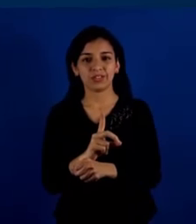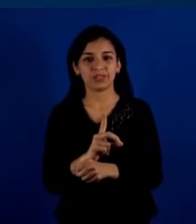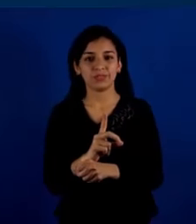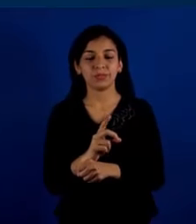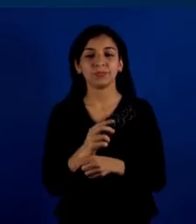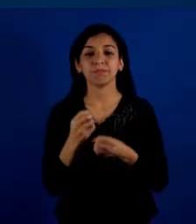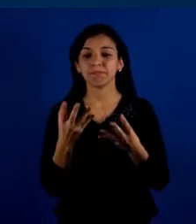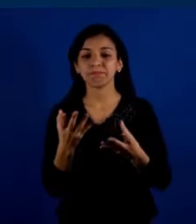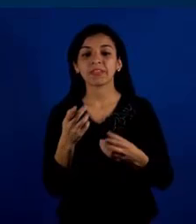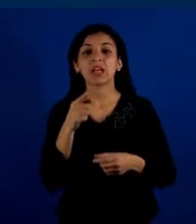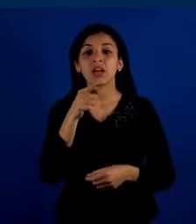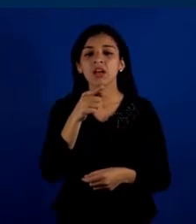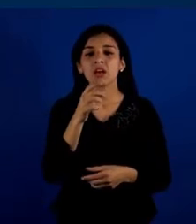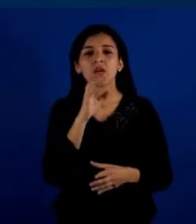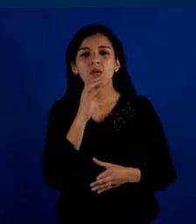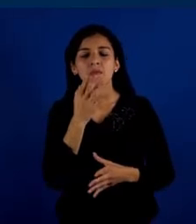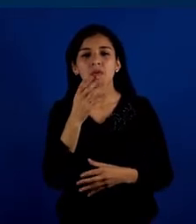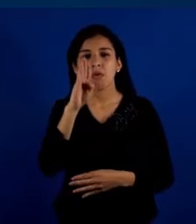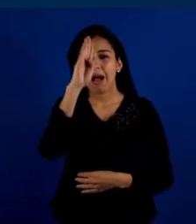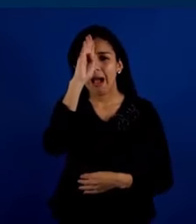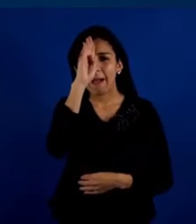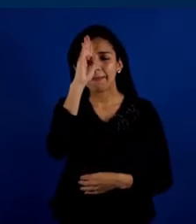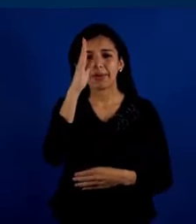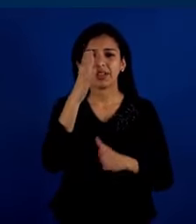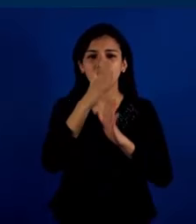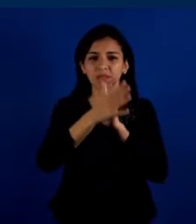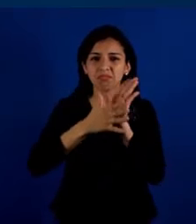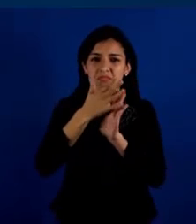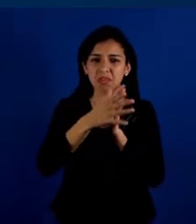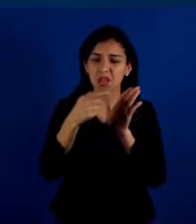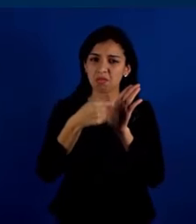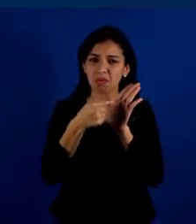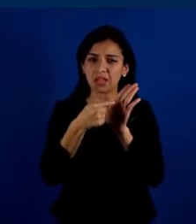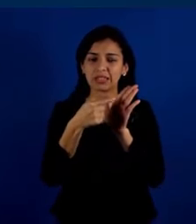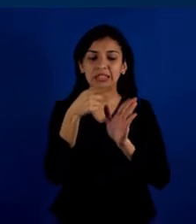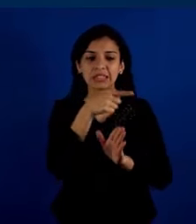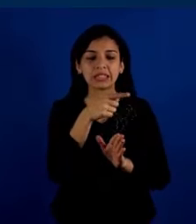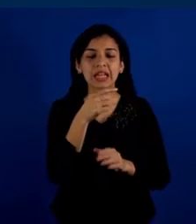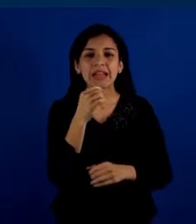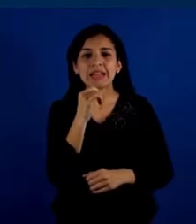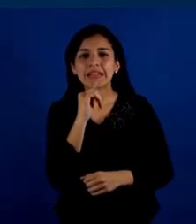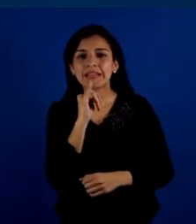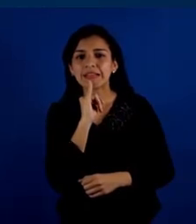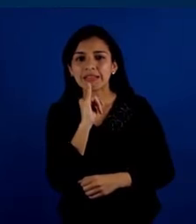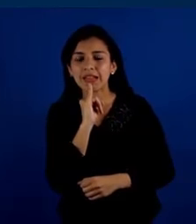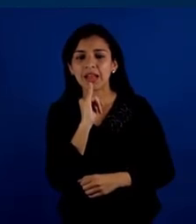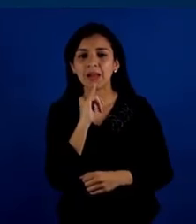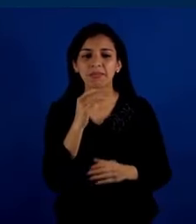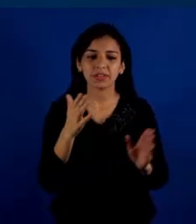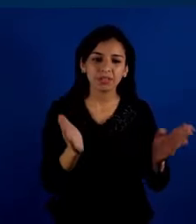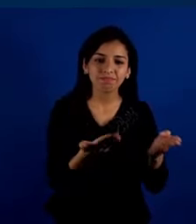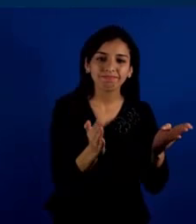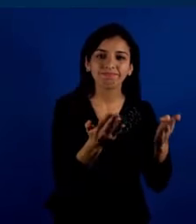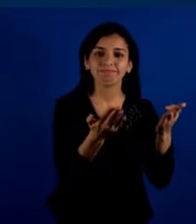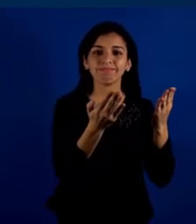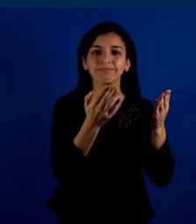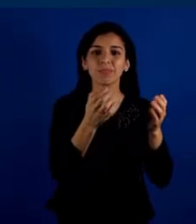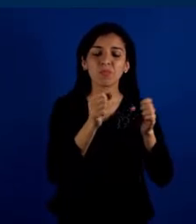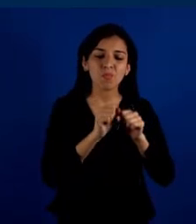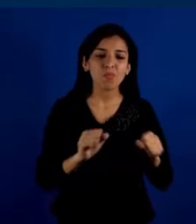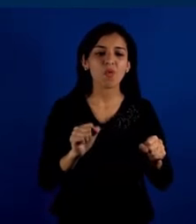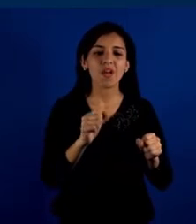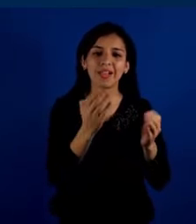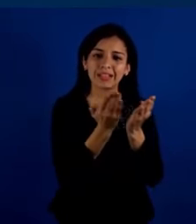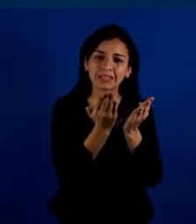Se puede aprender de lengua de señas. A los intérpretes que se animen, que se